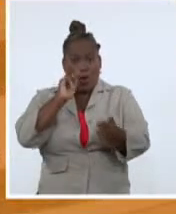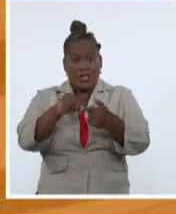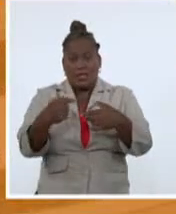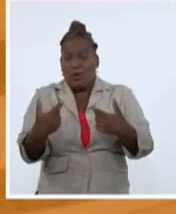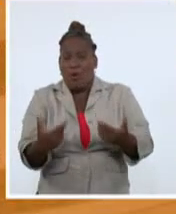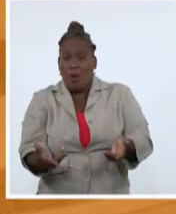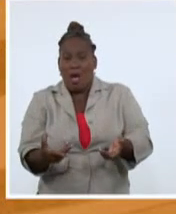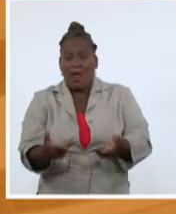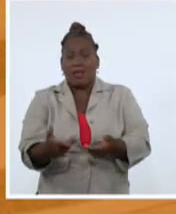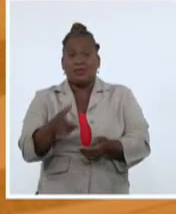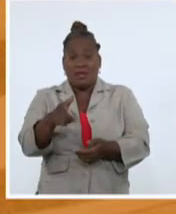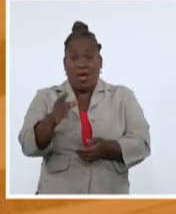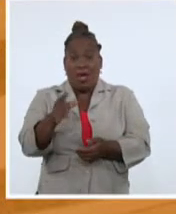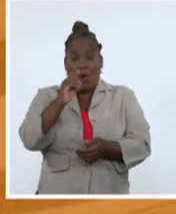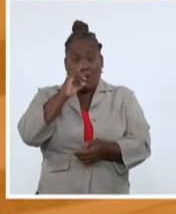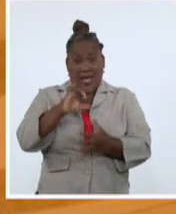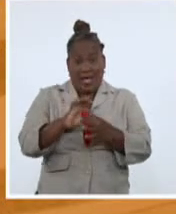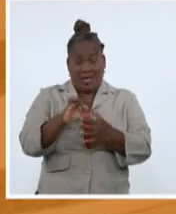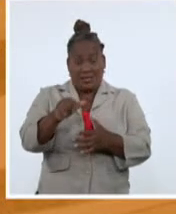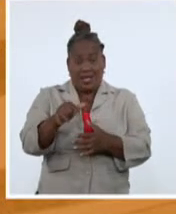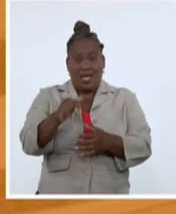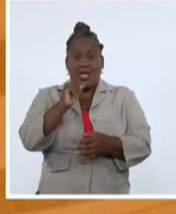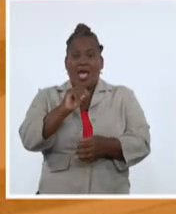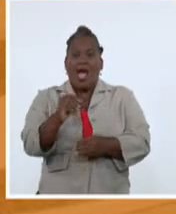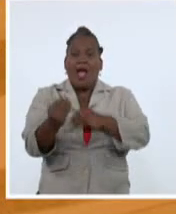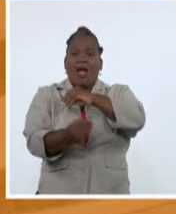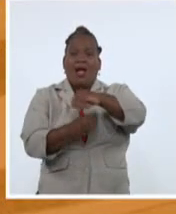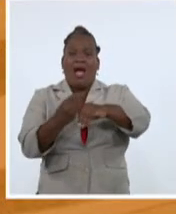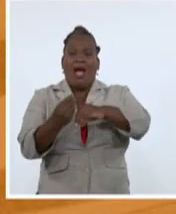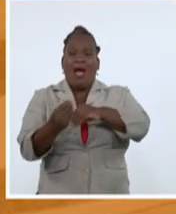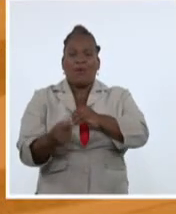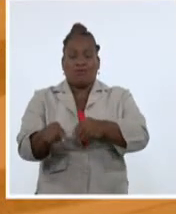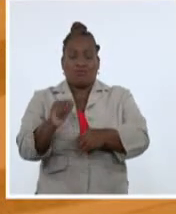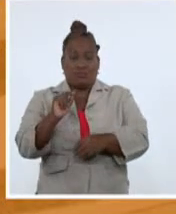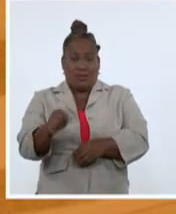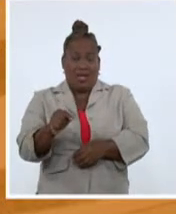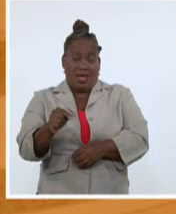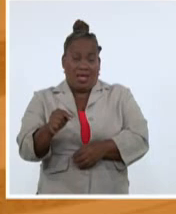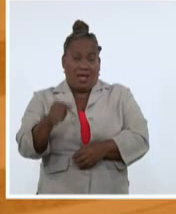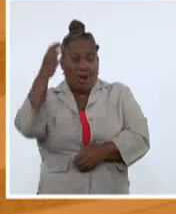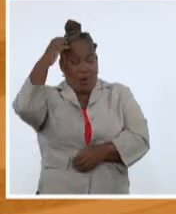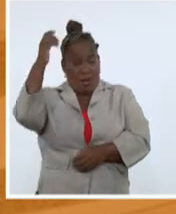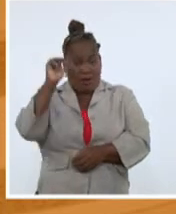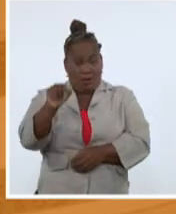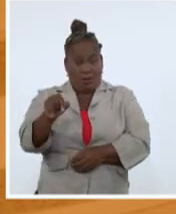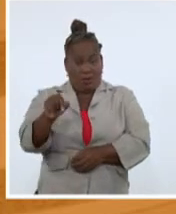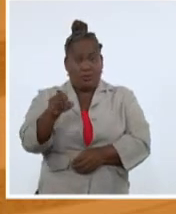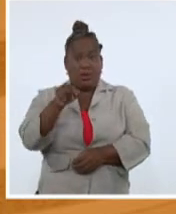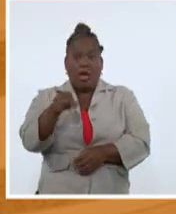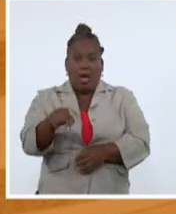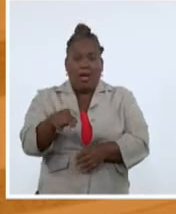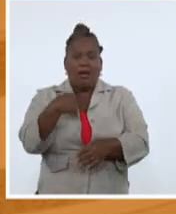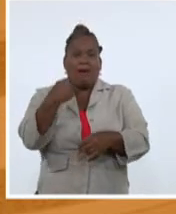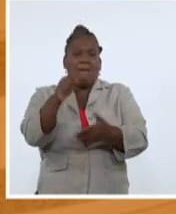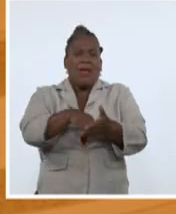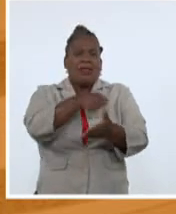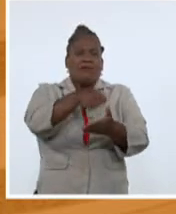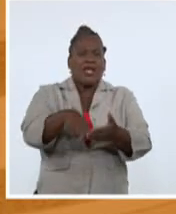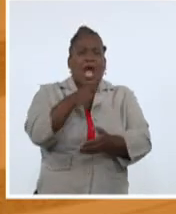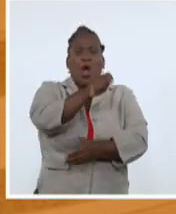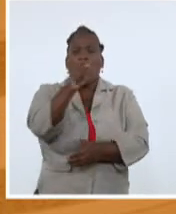subversión política y el llamado al cambio de régimen a partir de un entramado de organizaciones que promueven cursos,